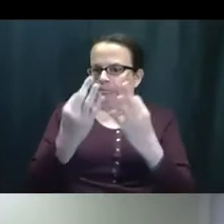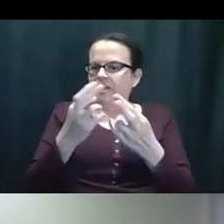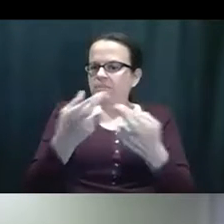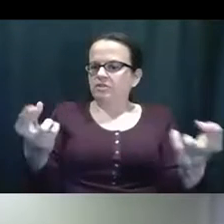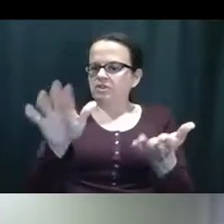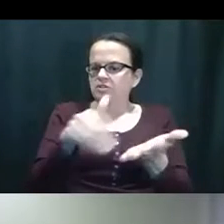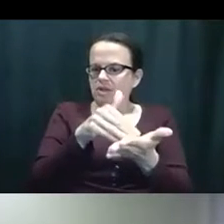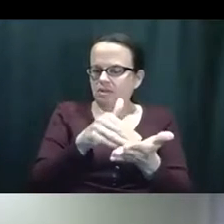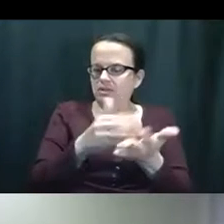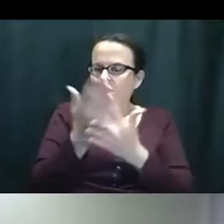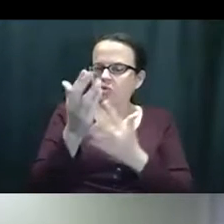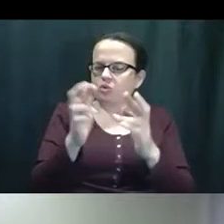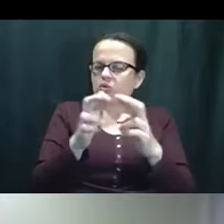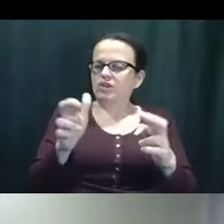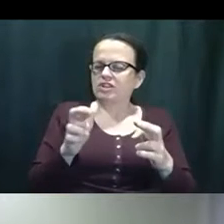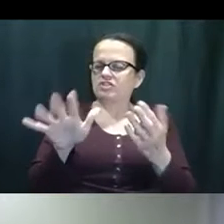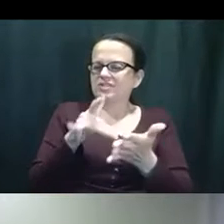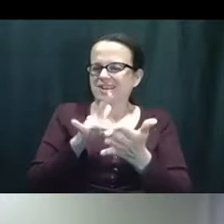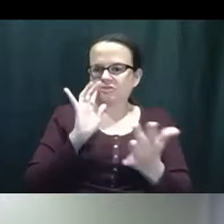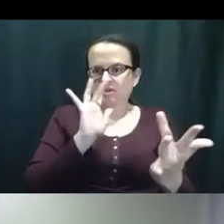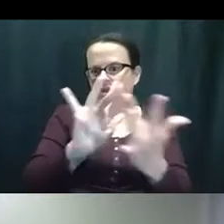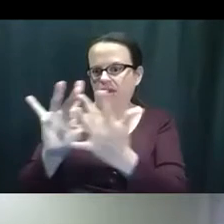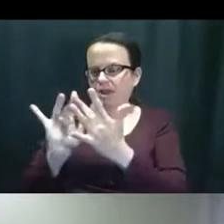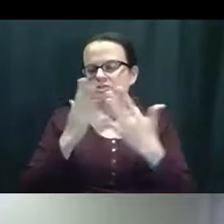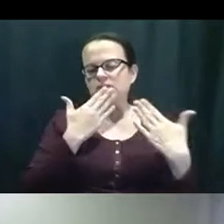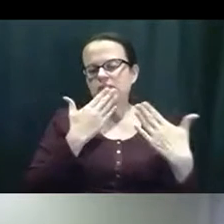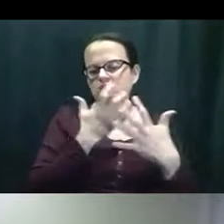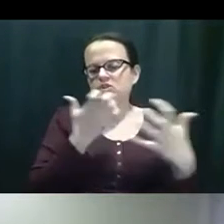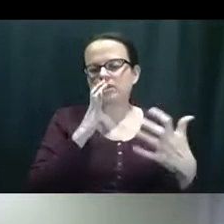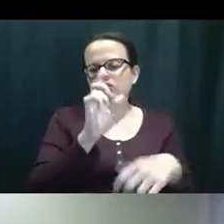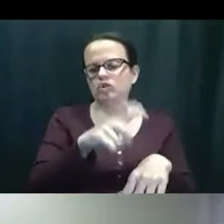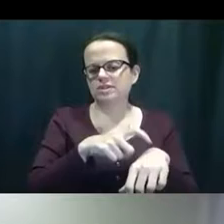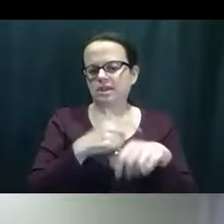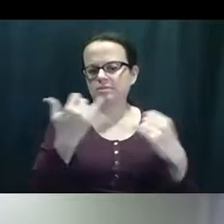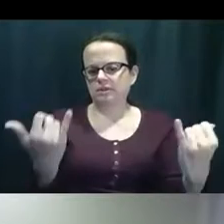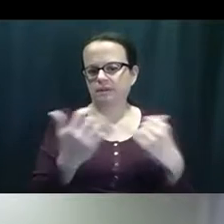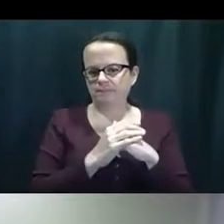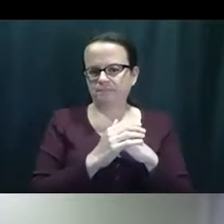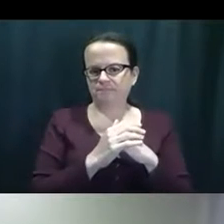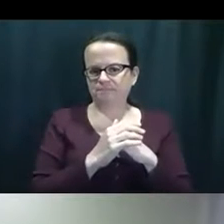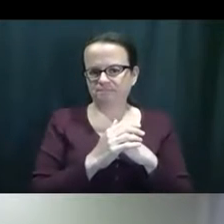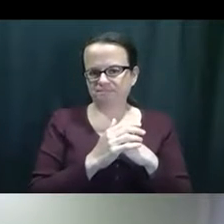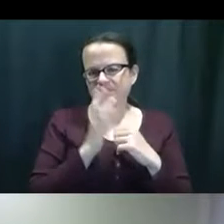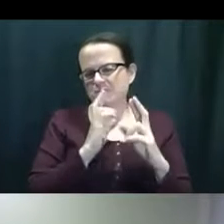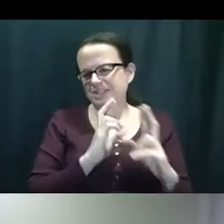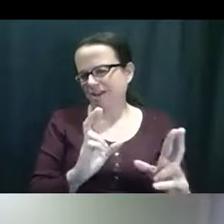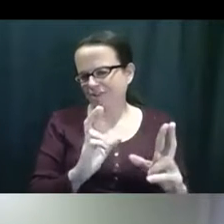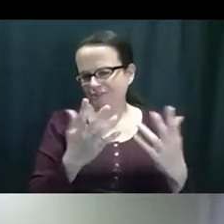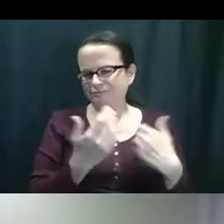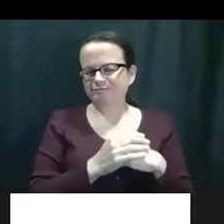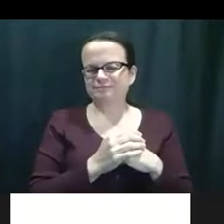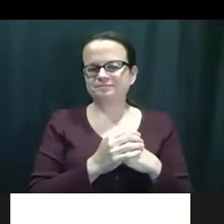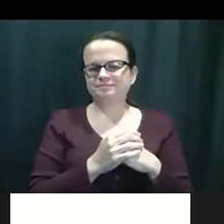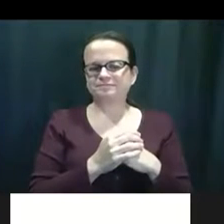necesita. Entonces puede buscar en los centros regionales. Así que muchas gracias por estar con nosotros hoy.